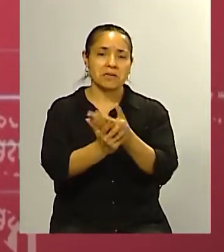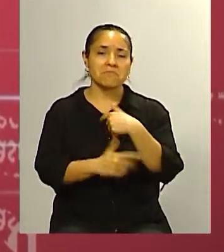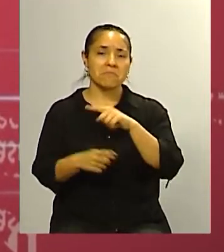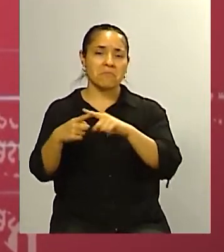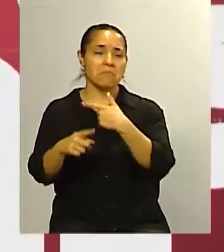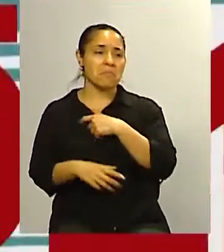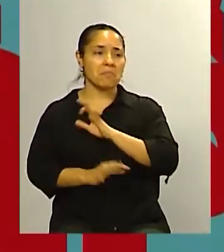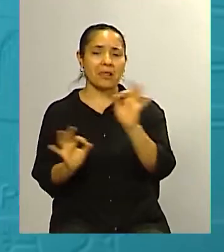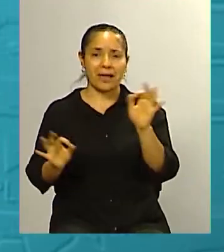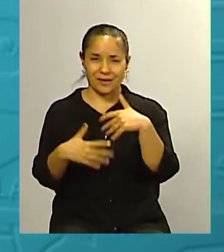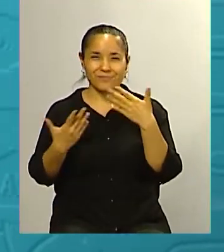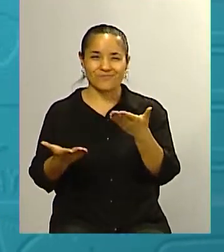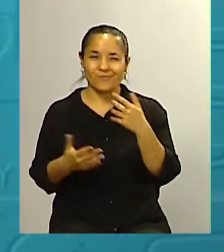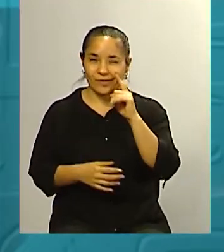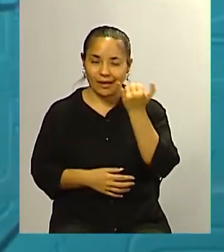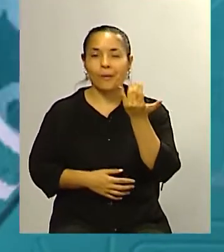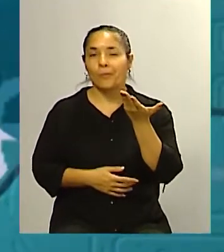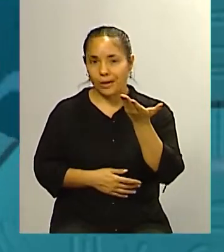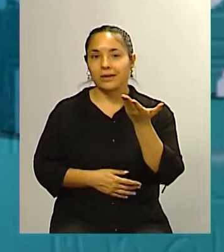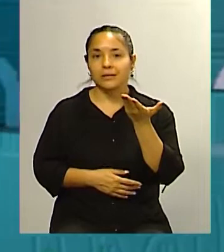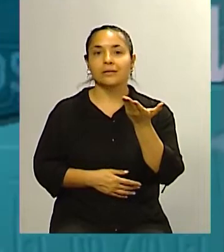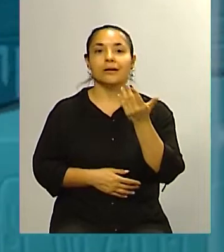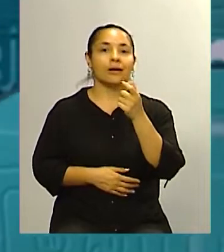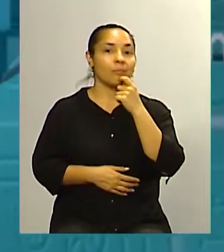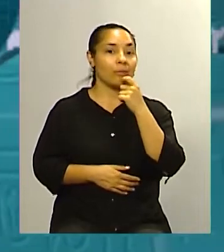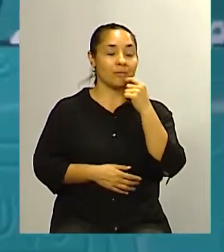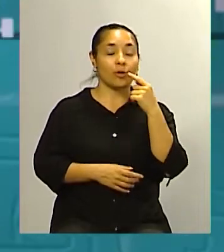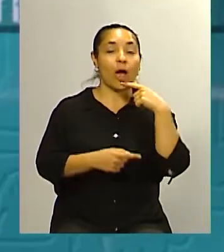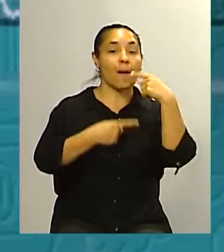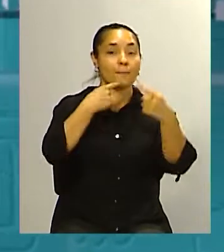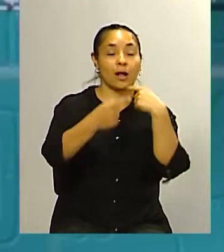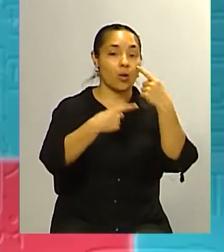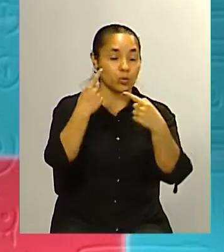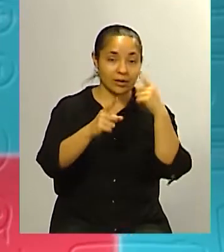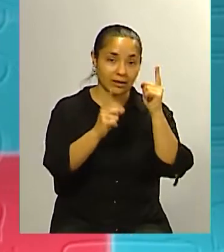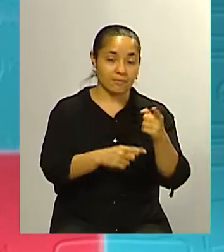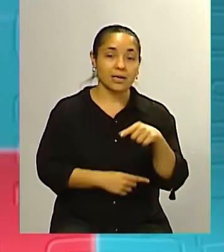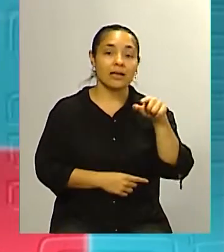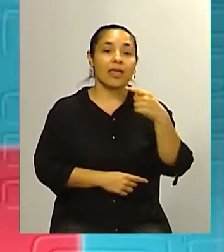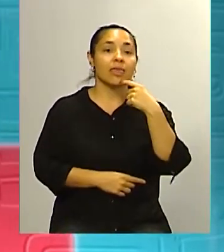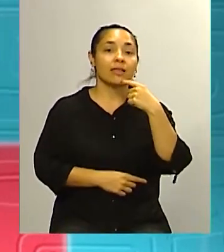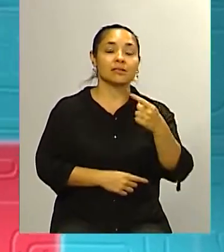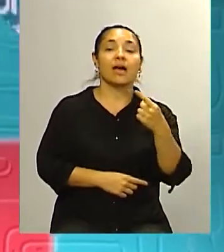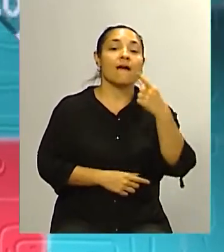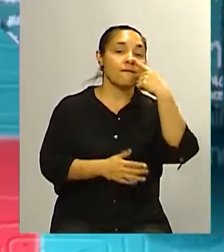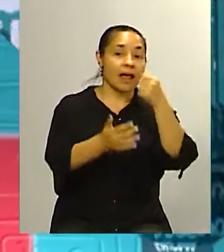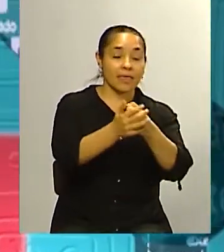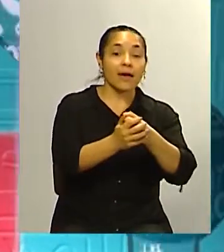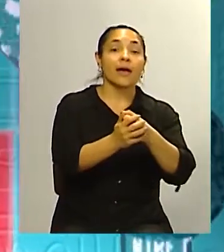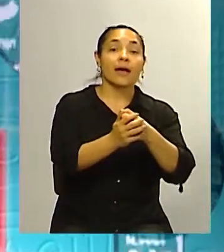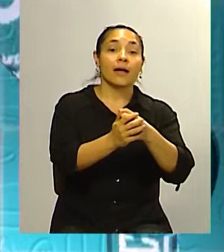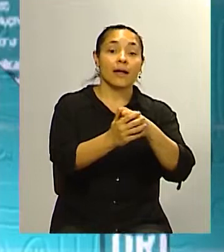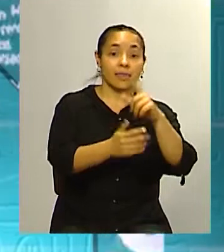preguntas que hicimos Claudia fue si le costaba llegar a fin de mes más del 80% no llega a fin de mes digo